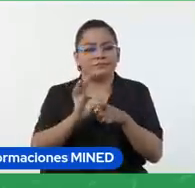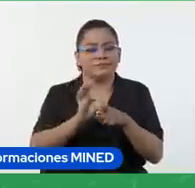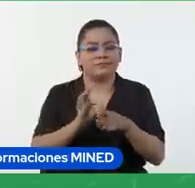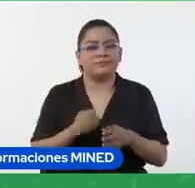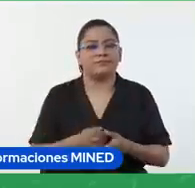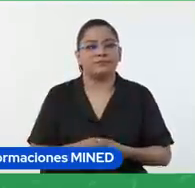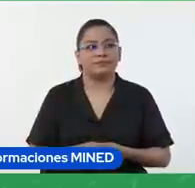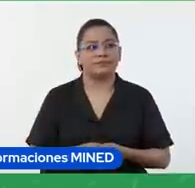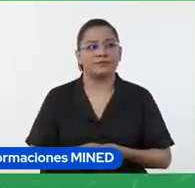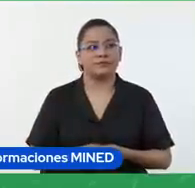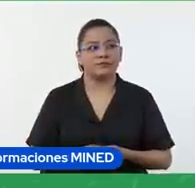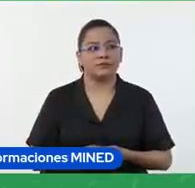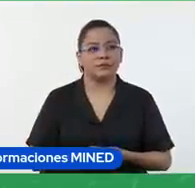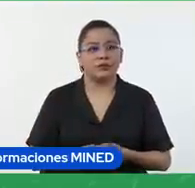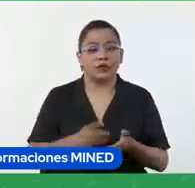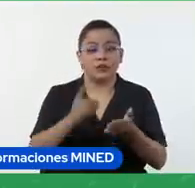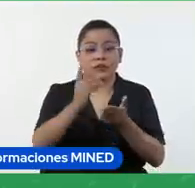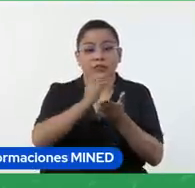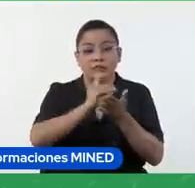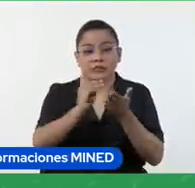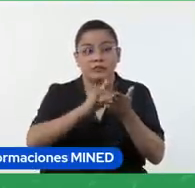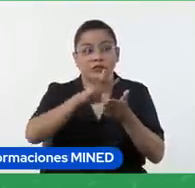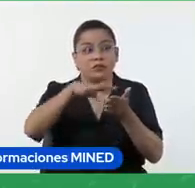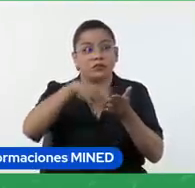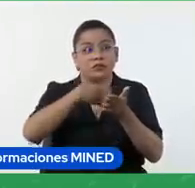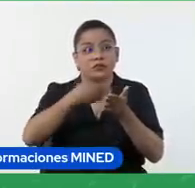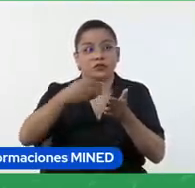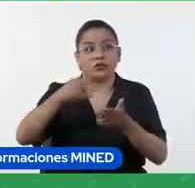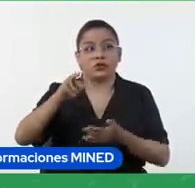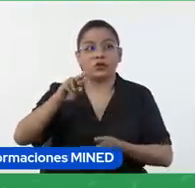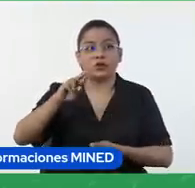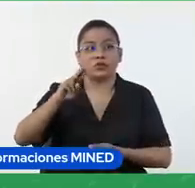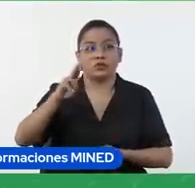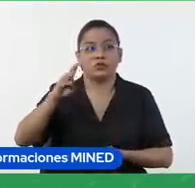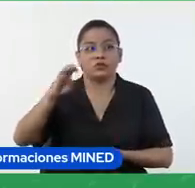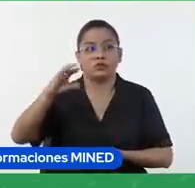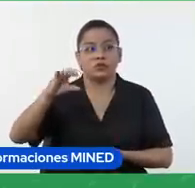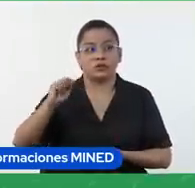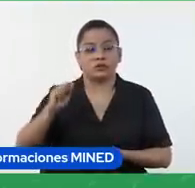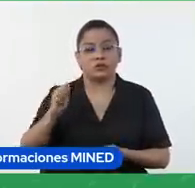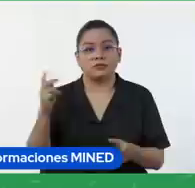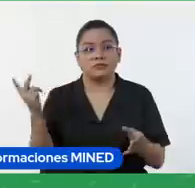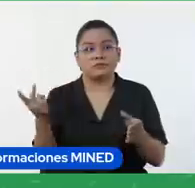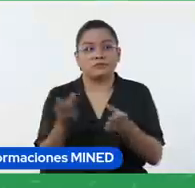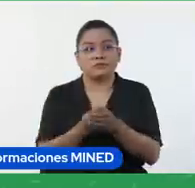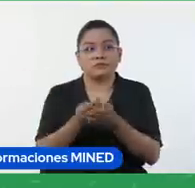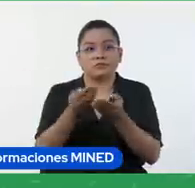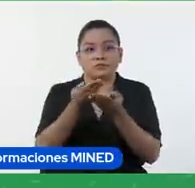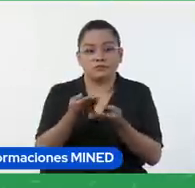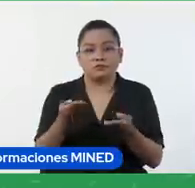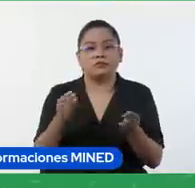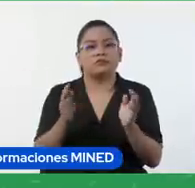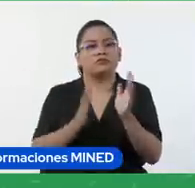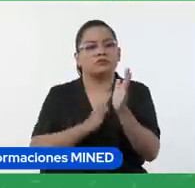ya diseño de rubricas uso de jambor el portafolio de herramientas está bien interesante